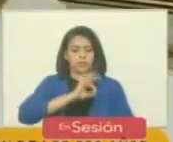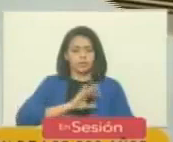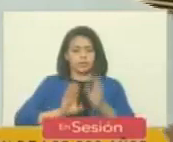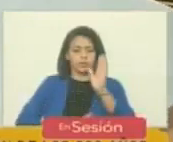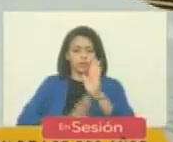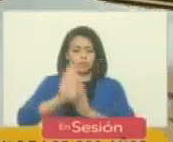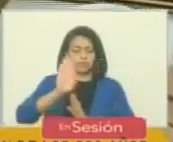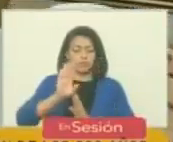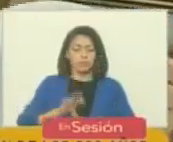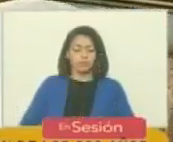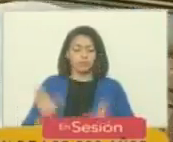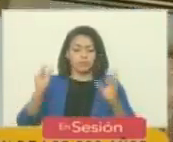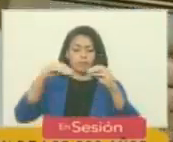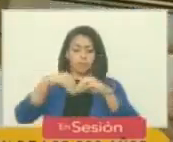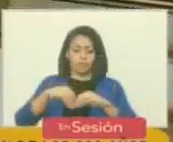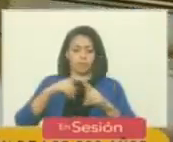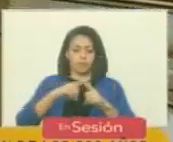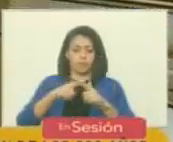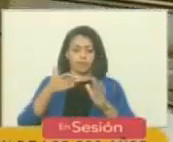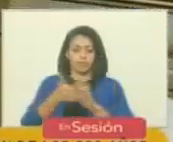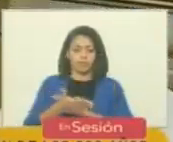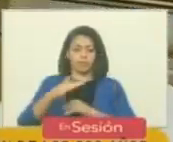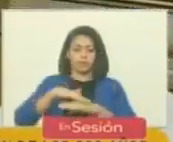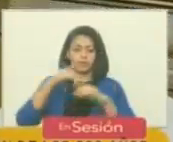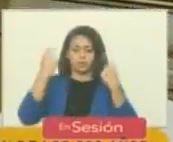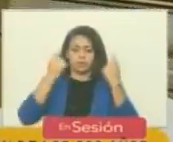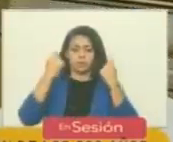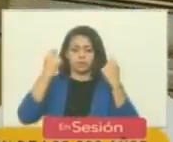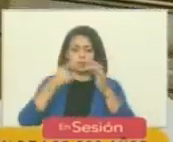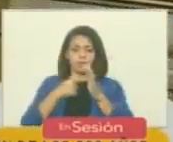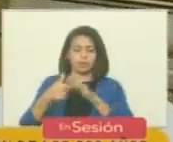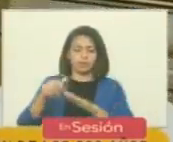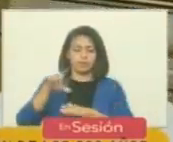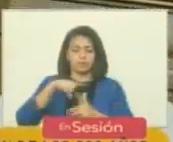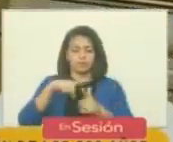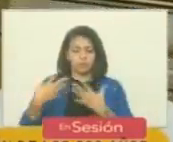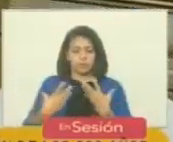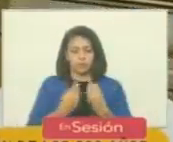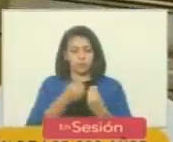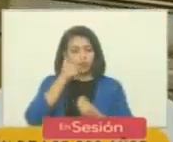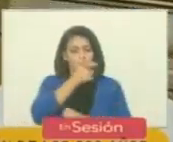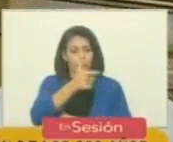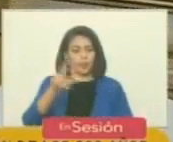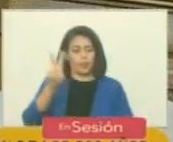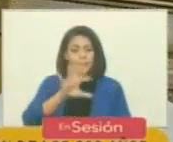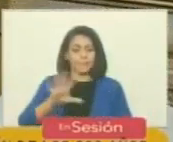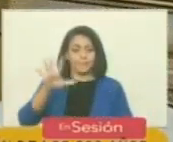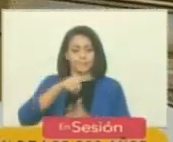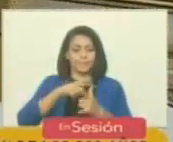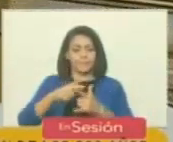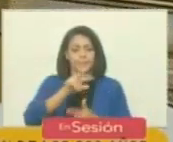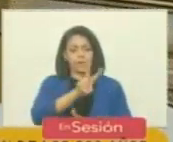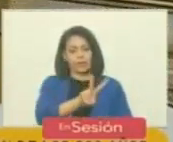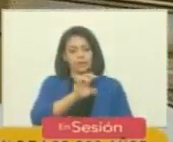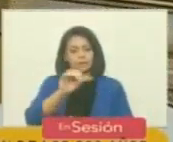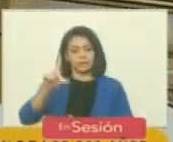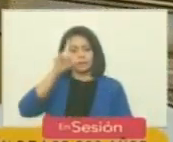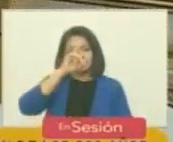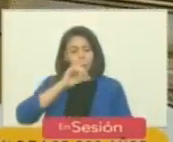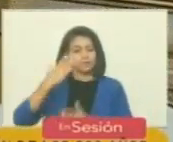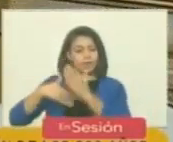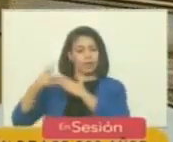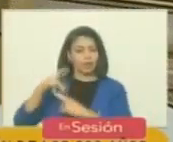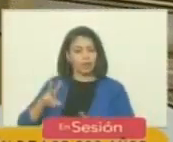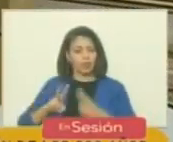desarrollo acuerda celebrar con fervor patrio junto al pueblo venezolano los 200 años de aquel